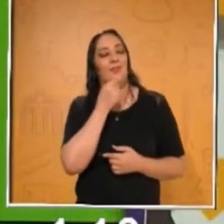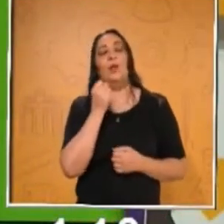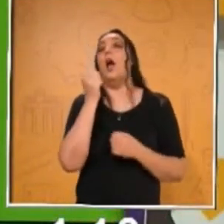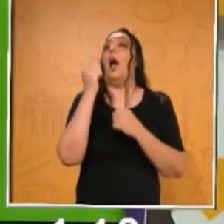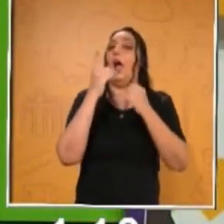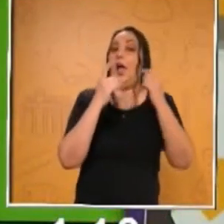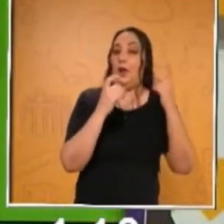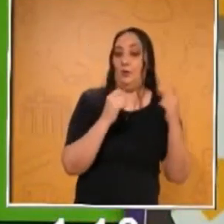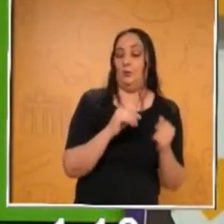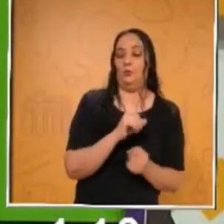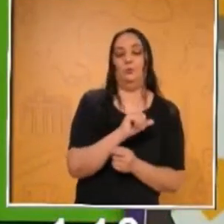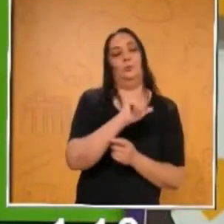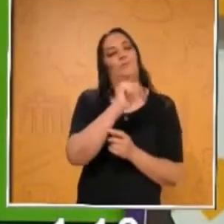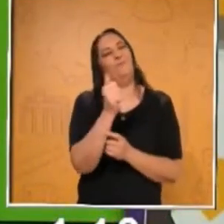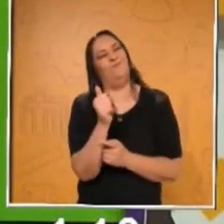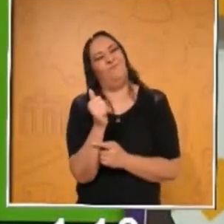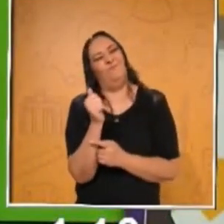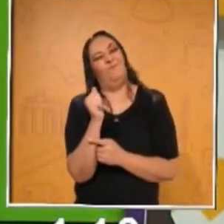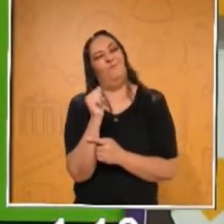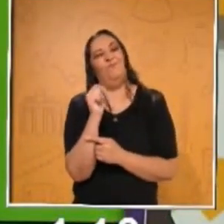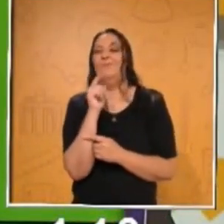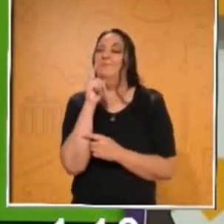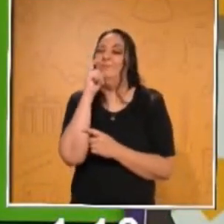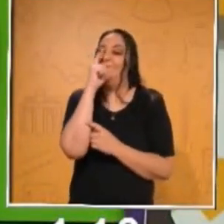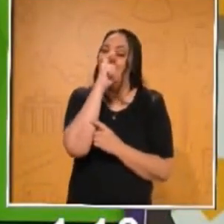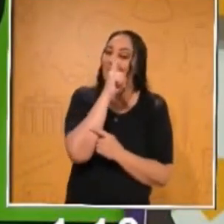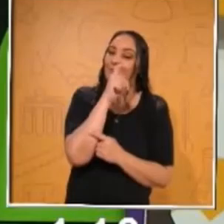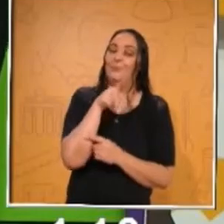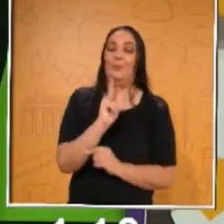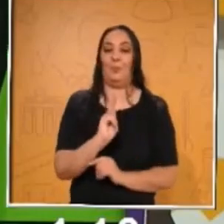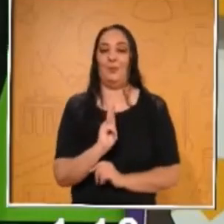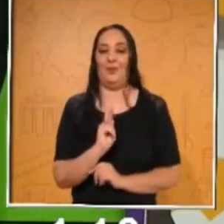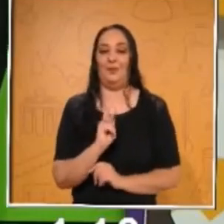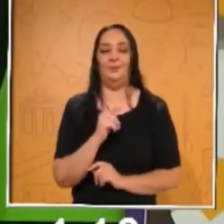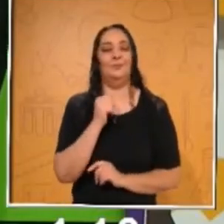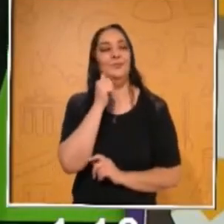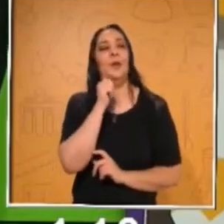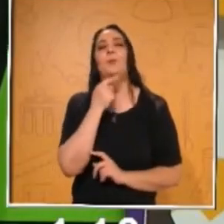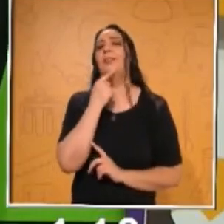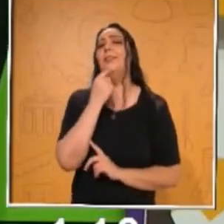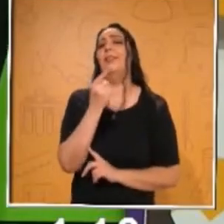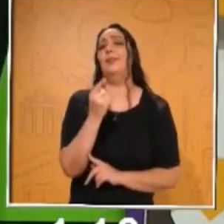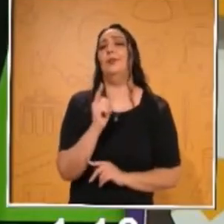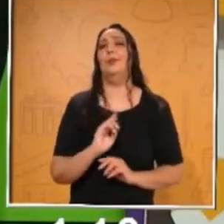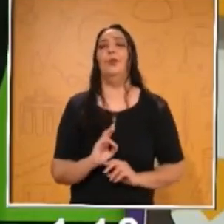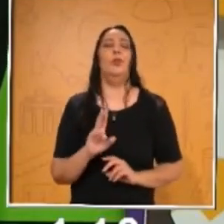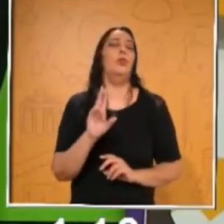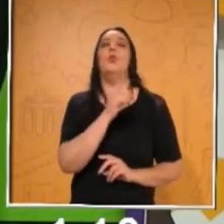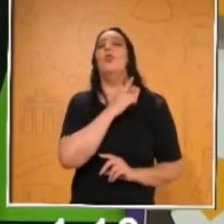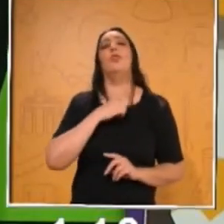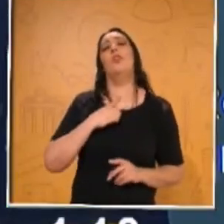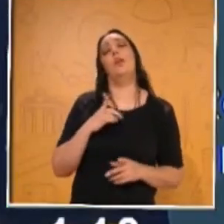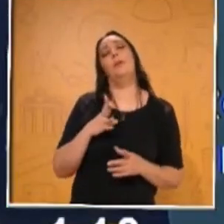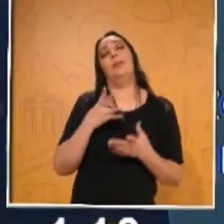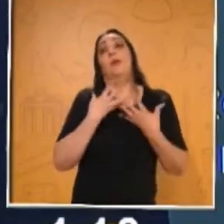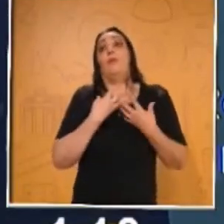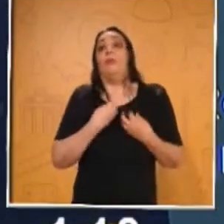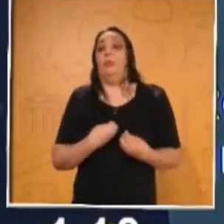bastante a algunos y a otros un poquito menos. Pero como siempre les digo, no es nada de que asustarse los números de